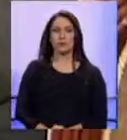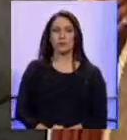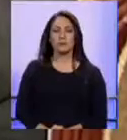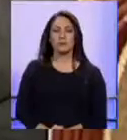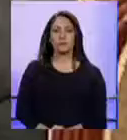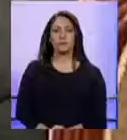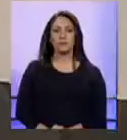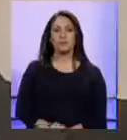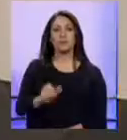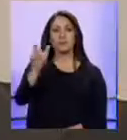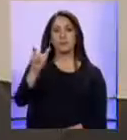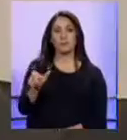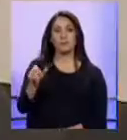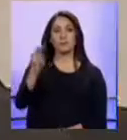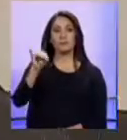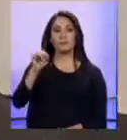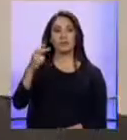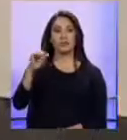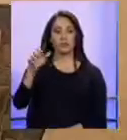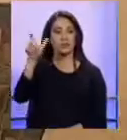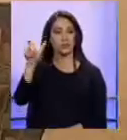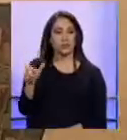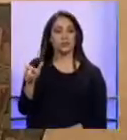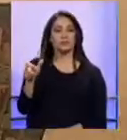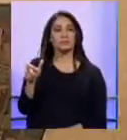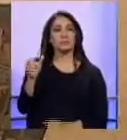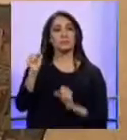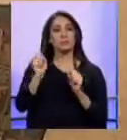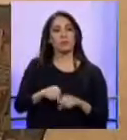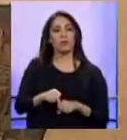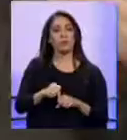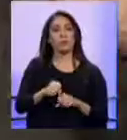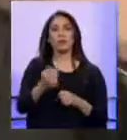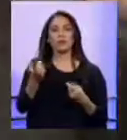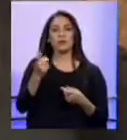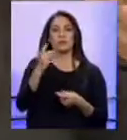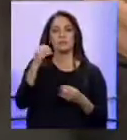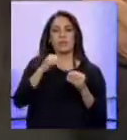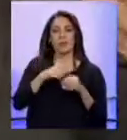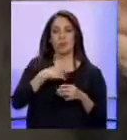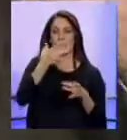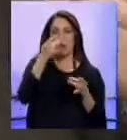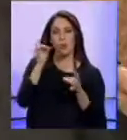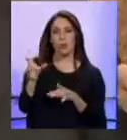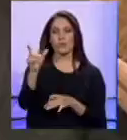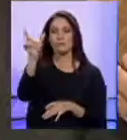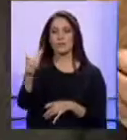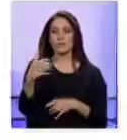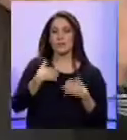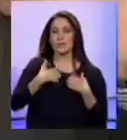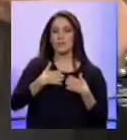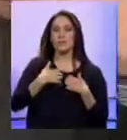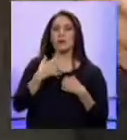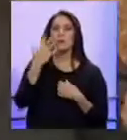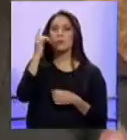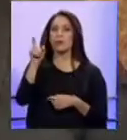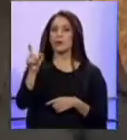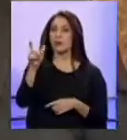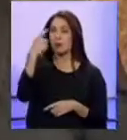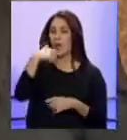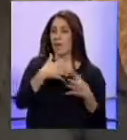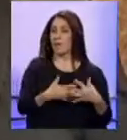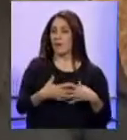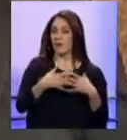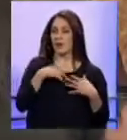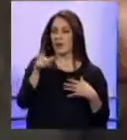Michelle Levy menciona que esta medida podría contribuir a la xenofobia. Una persona, un tercero, los denuncie sin tener un conocimiento